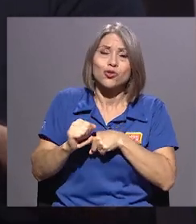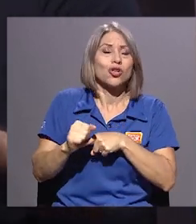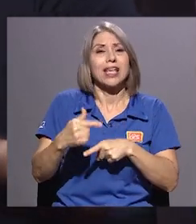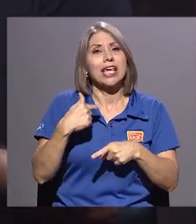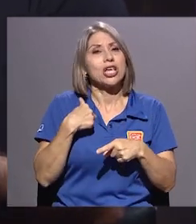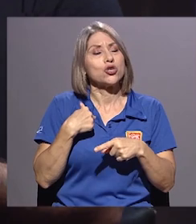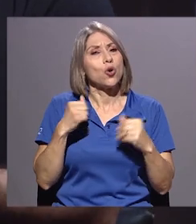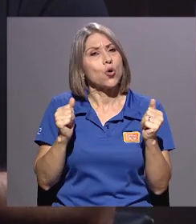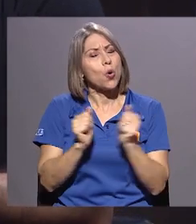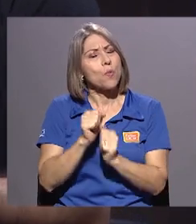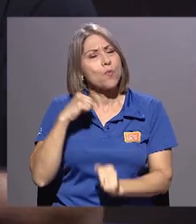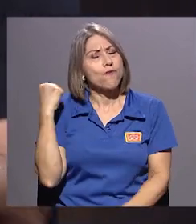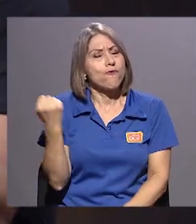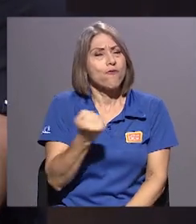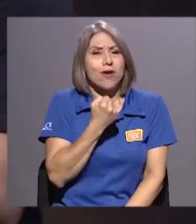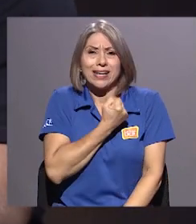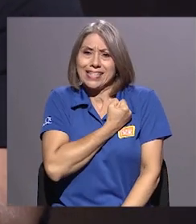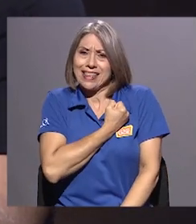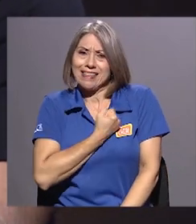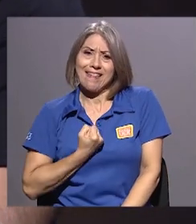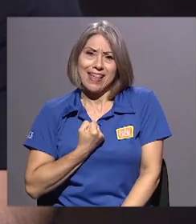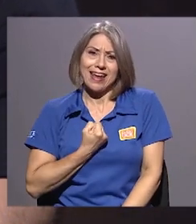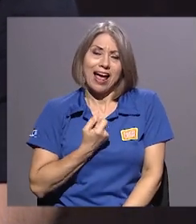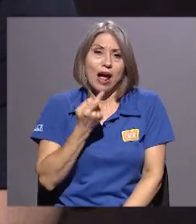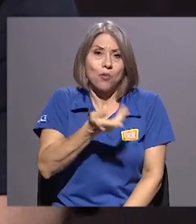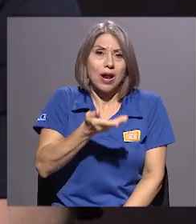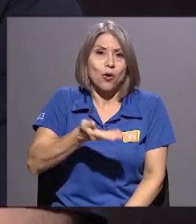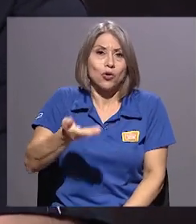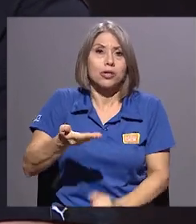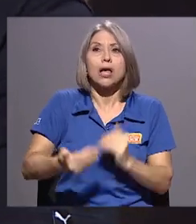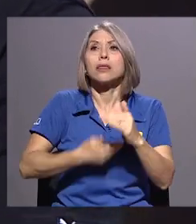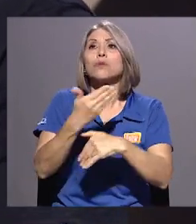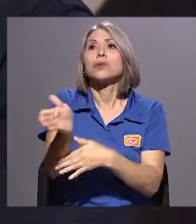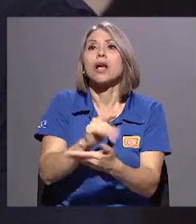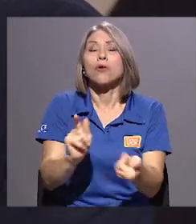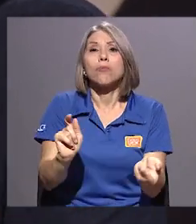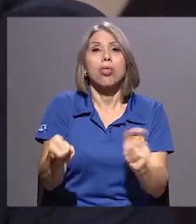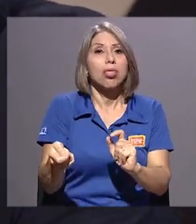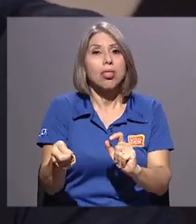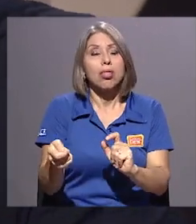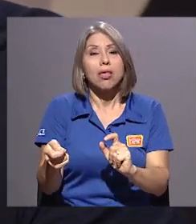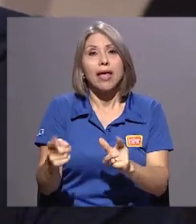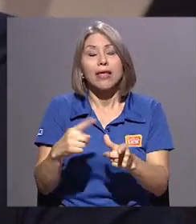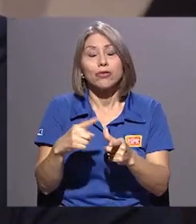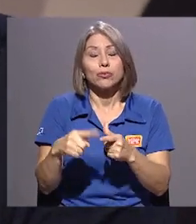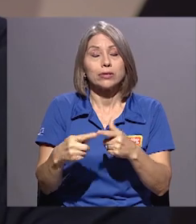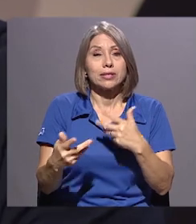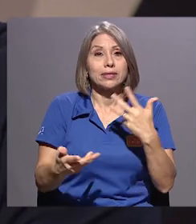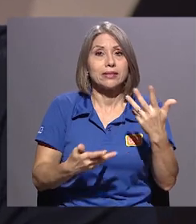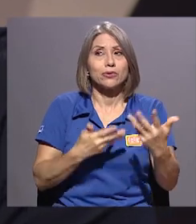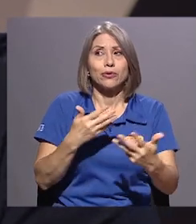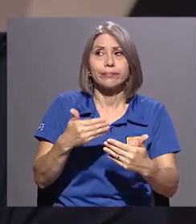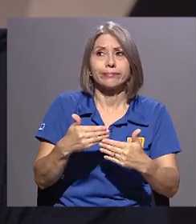y entrega a una cosa. Y como hay un quiebre, a veces medio radical, ¿qué sigue?